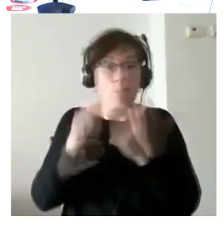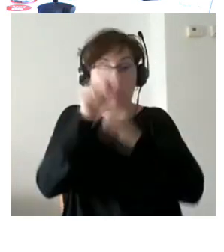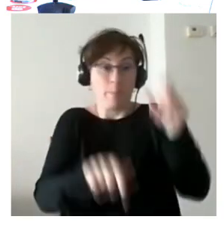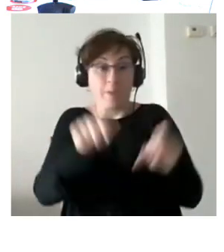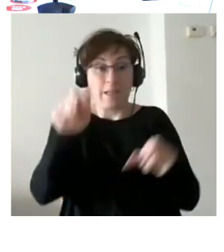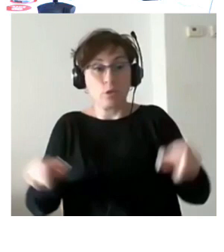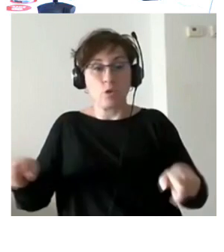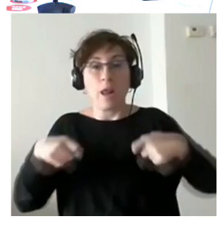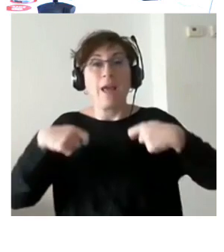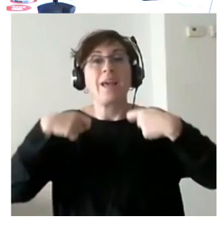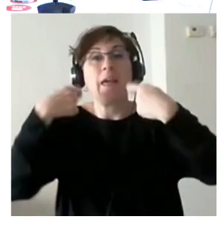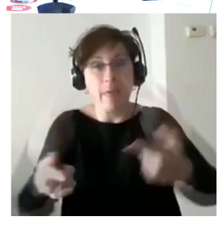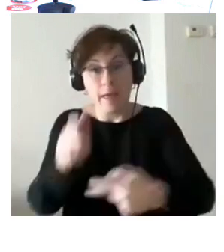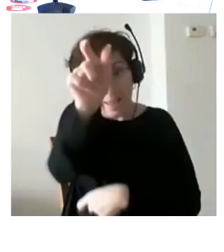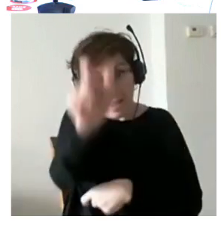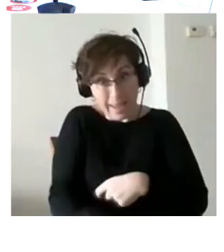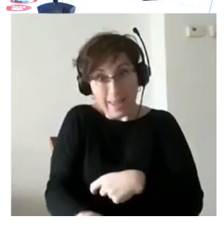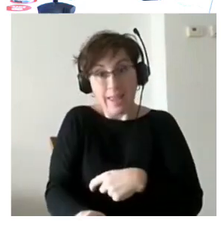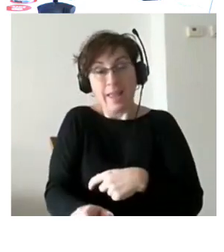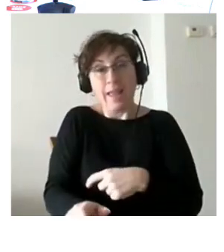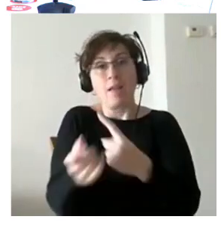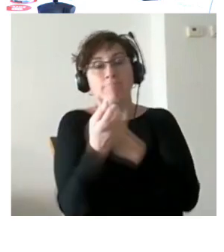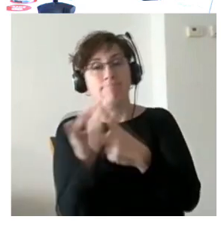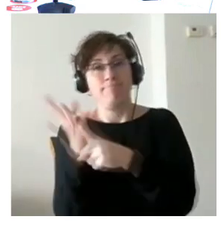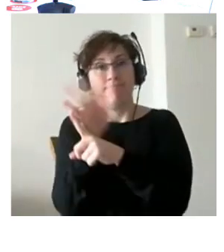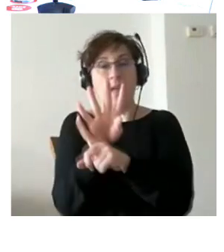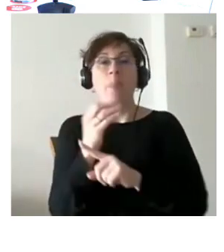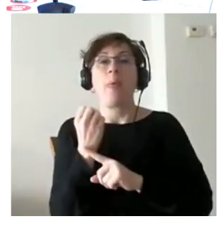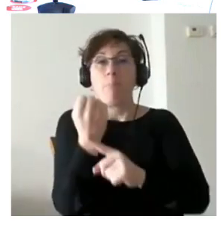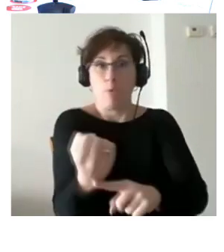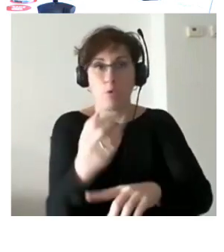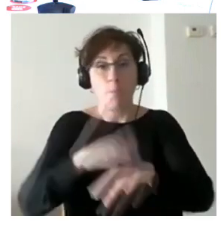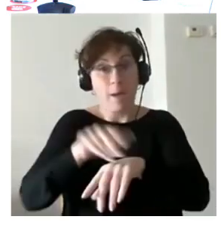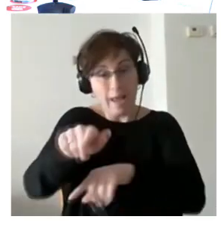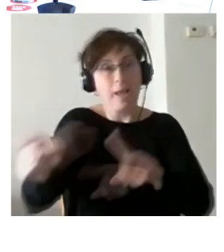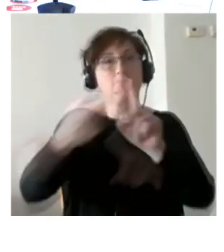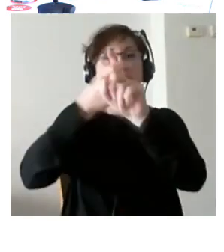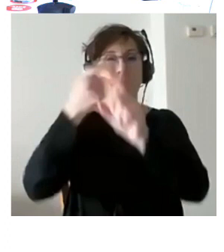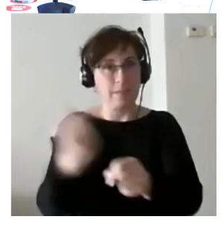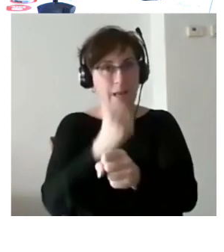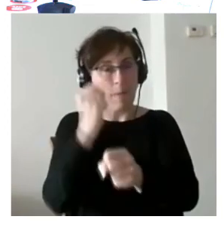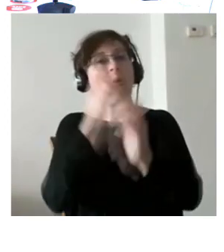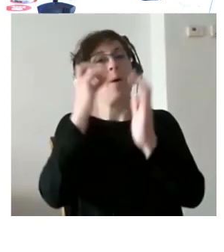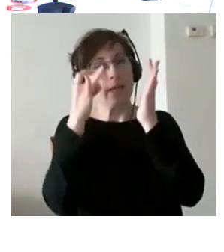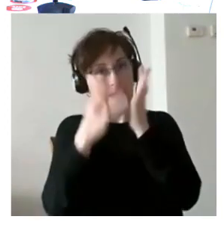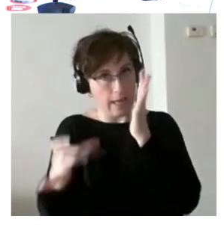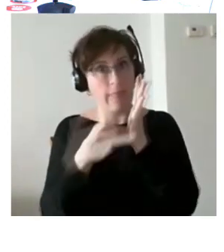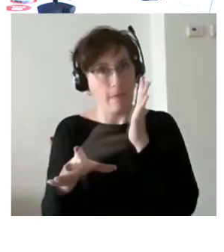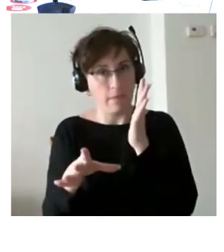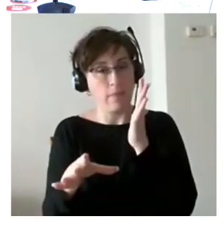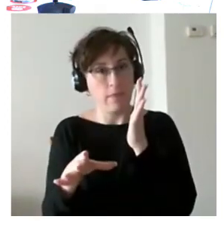círculo de apoyo alrededor del demandante de empleo para que pueda llegar a conseguir un trabajo y un trabajo de calidad y un trabajo que le haga